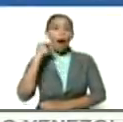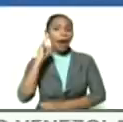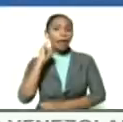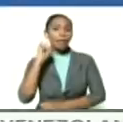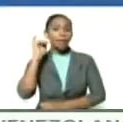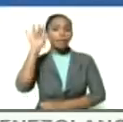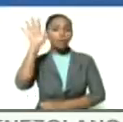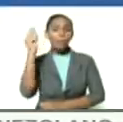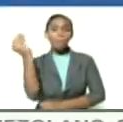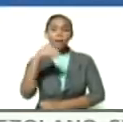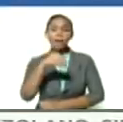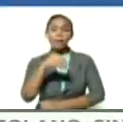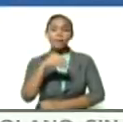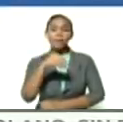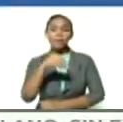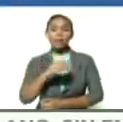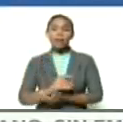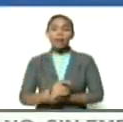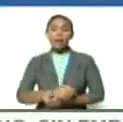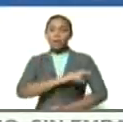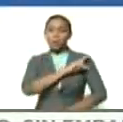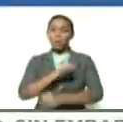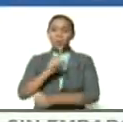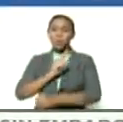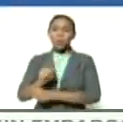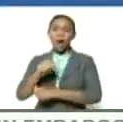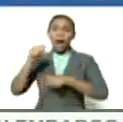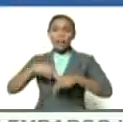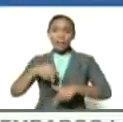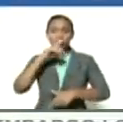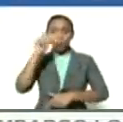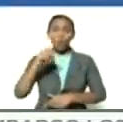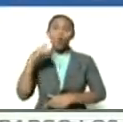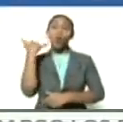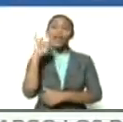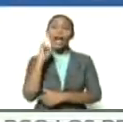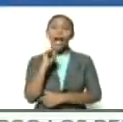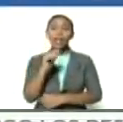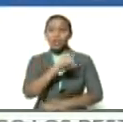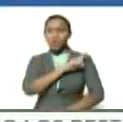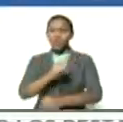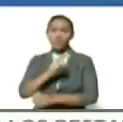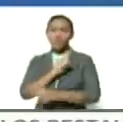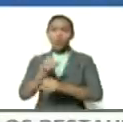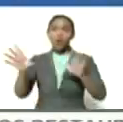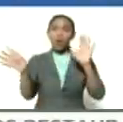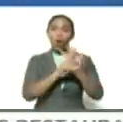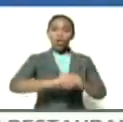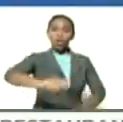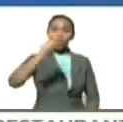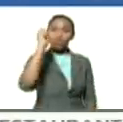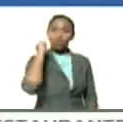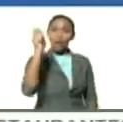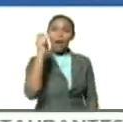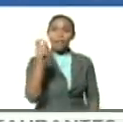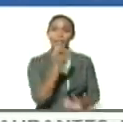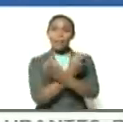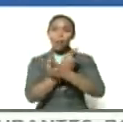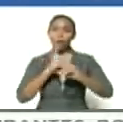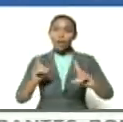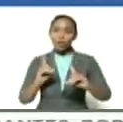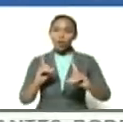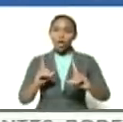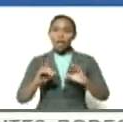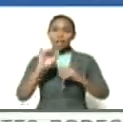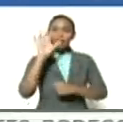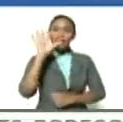existirá ni existirá régimen de Maduro lo que existe es régimen constitucional democrático con